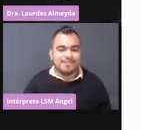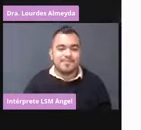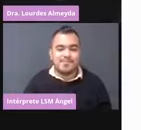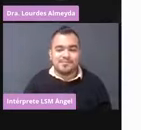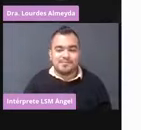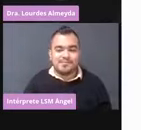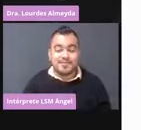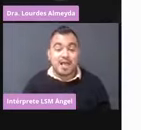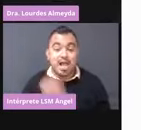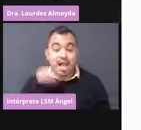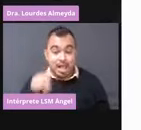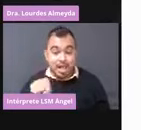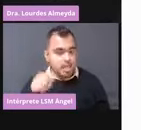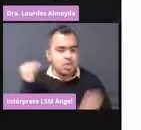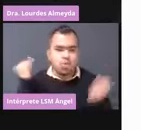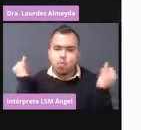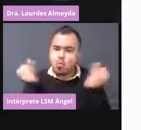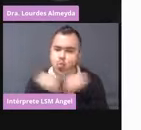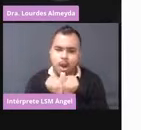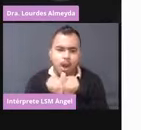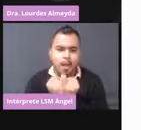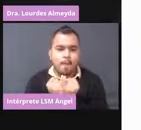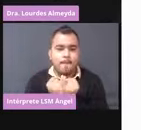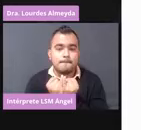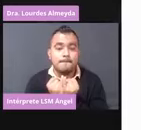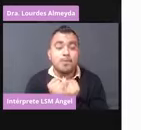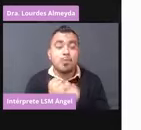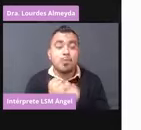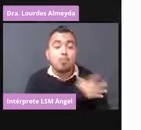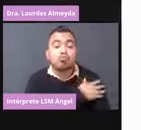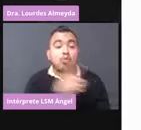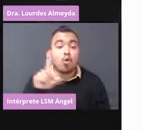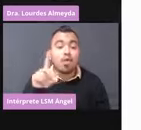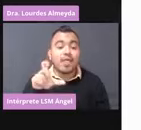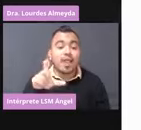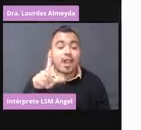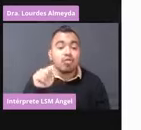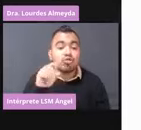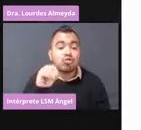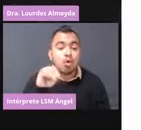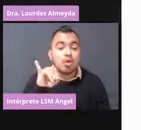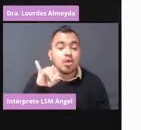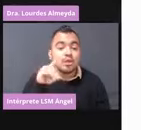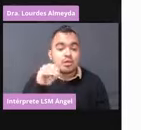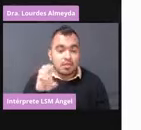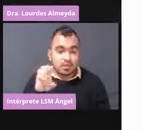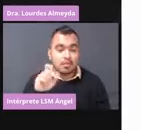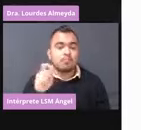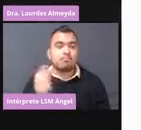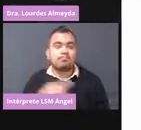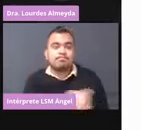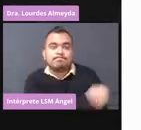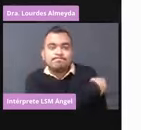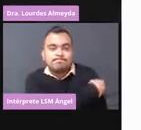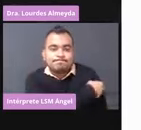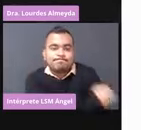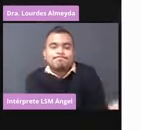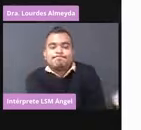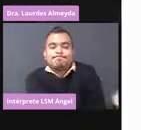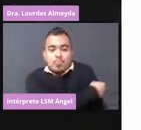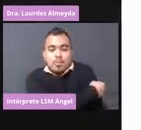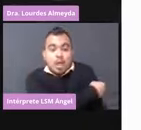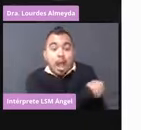Aquí igualito, músculo deltoide, intramuscular, la aguja se coloca en